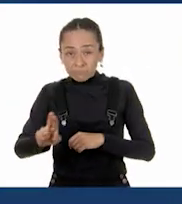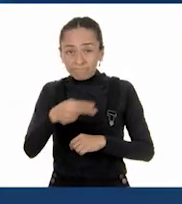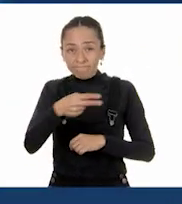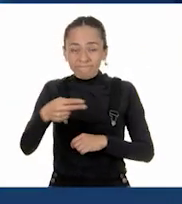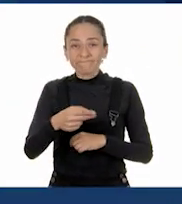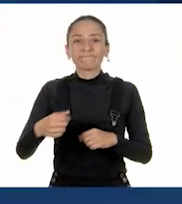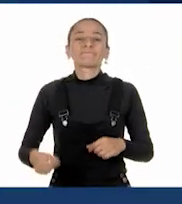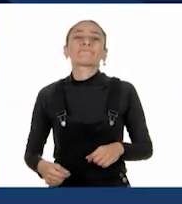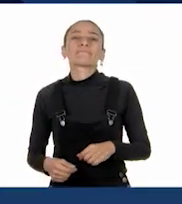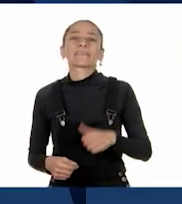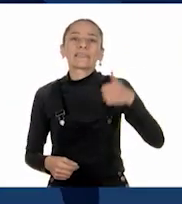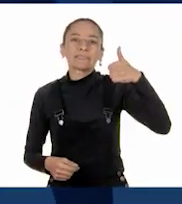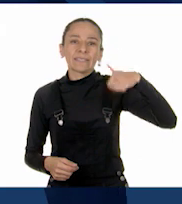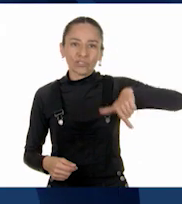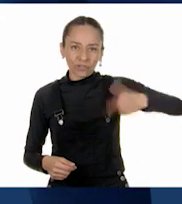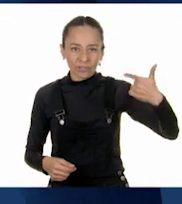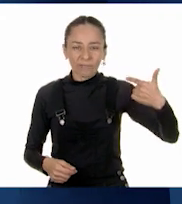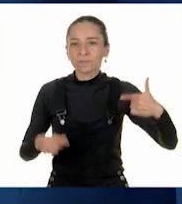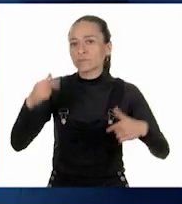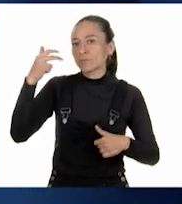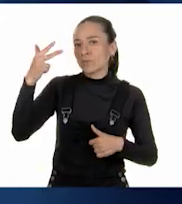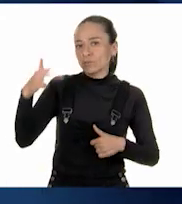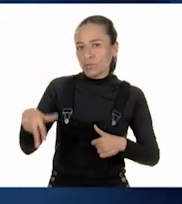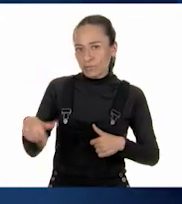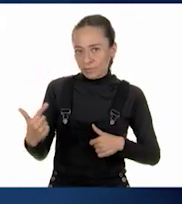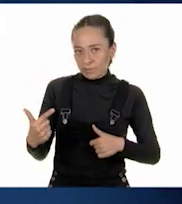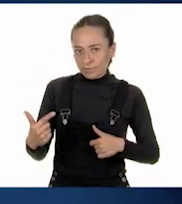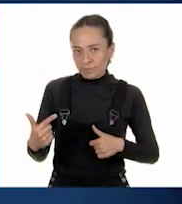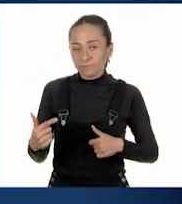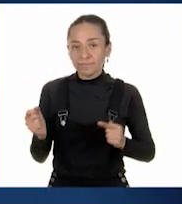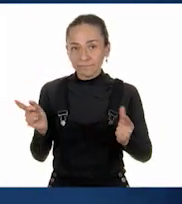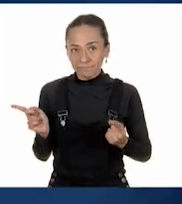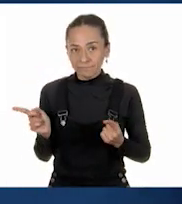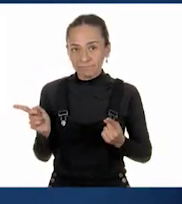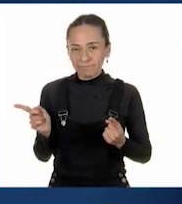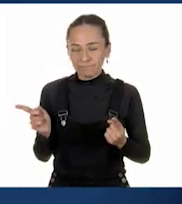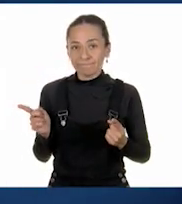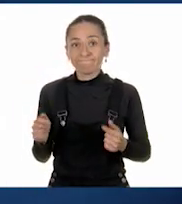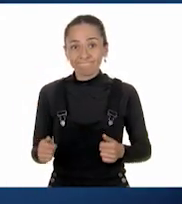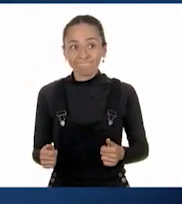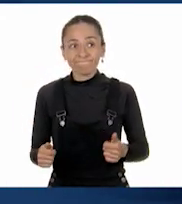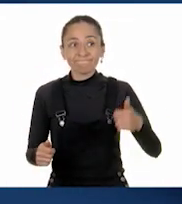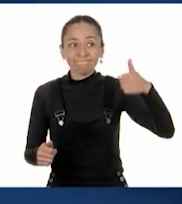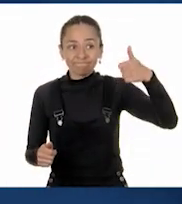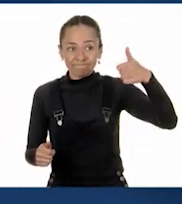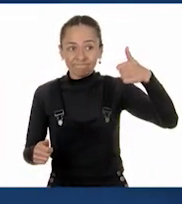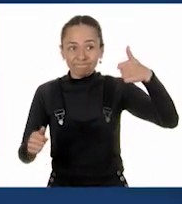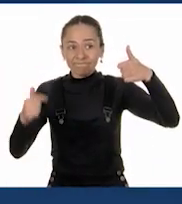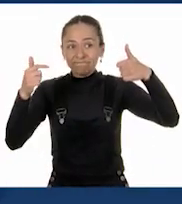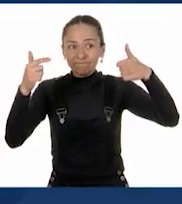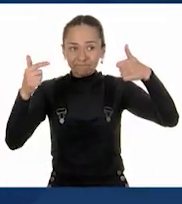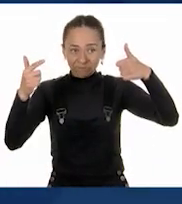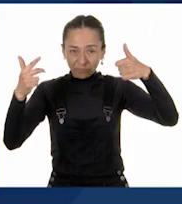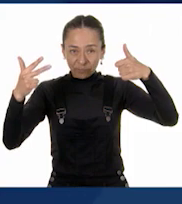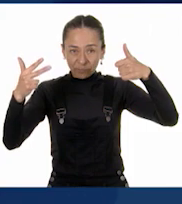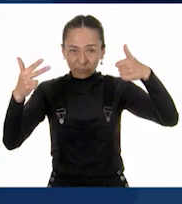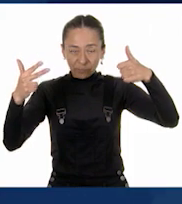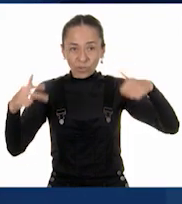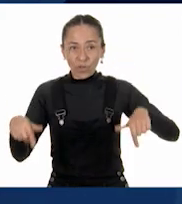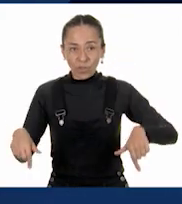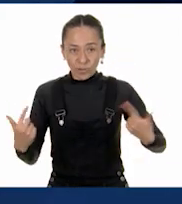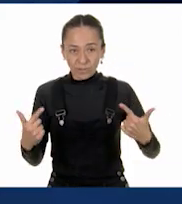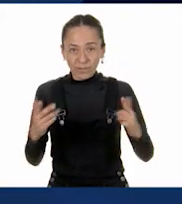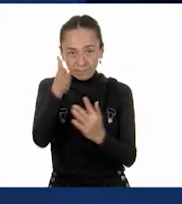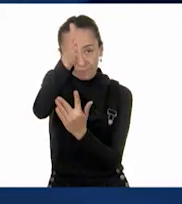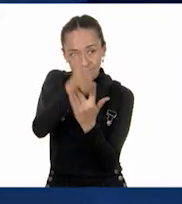y esta es ocho doceavos. En medio de ellas está, ¿quién creen? ¿Quién, quién?